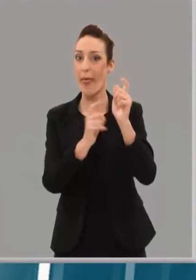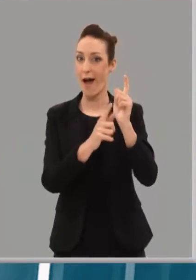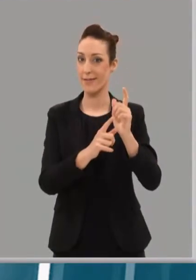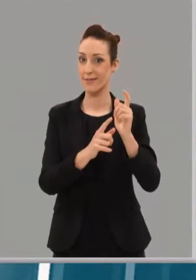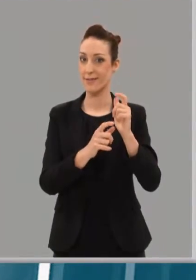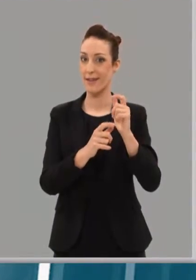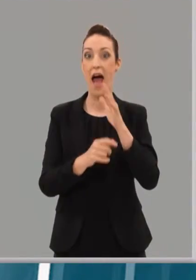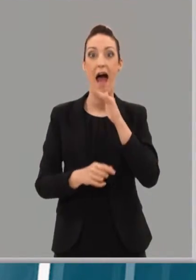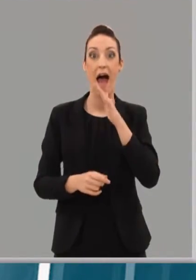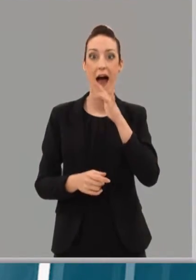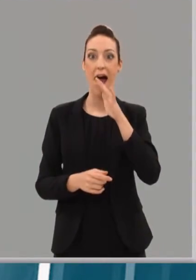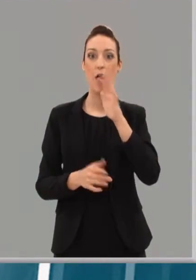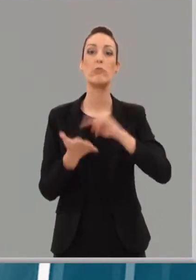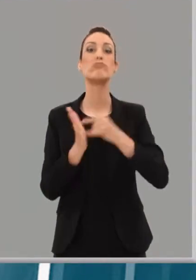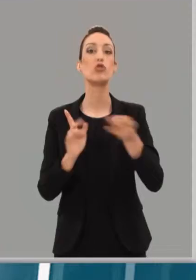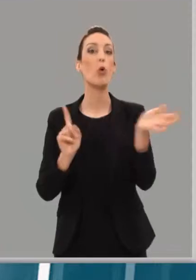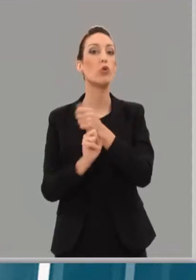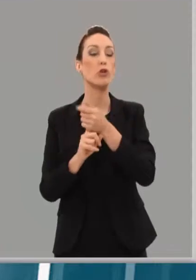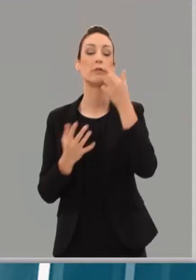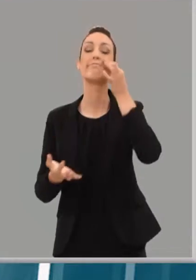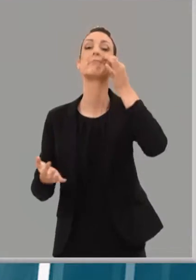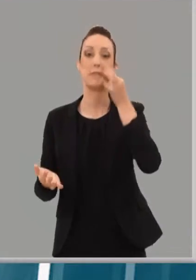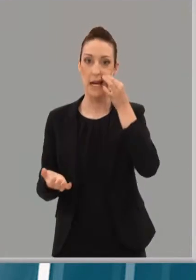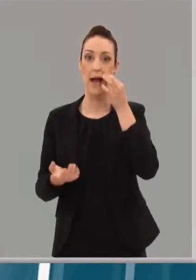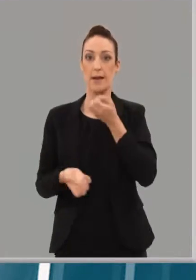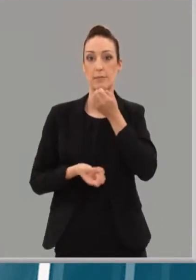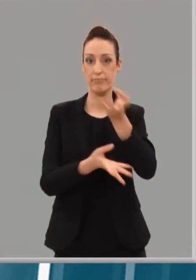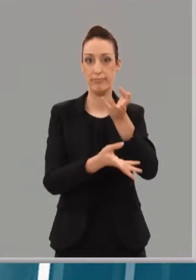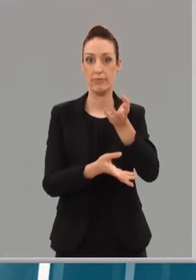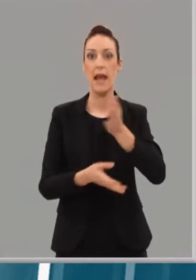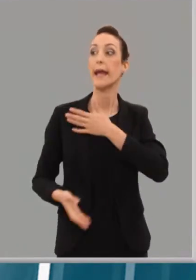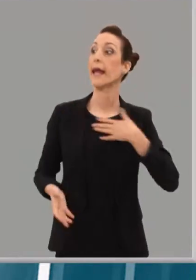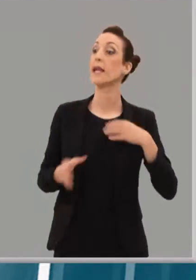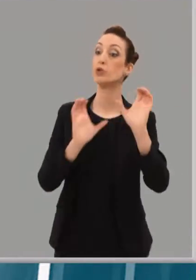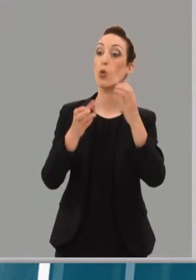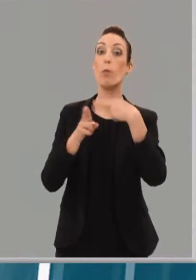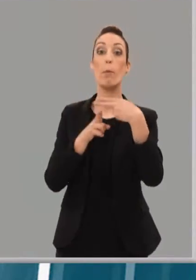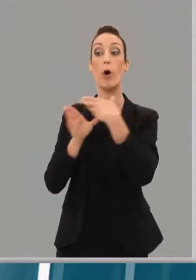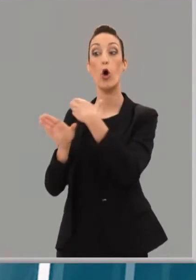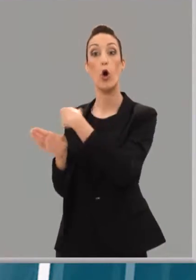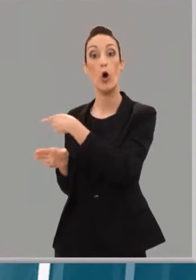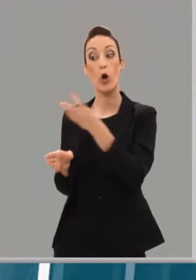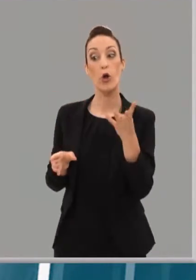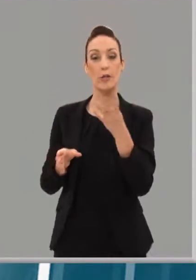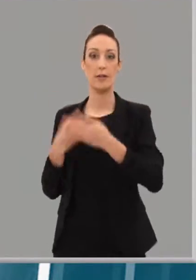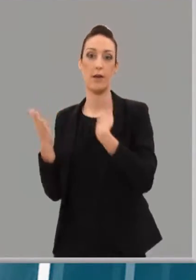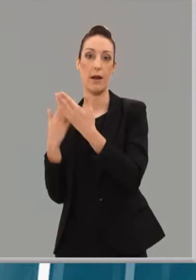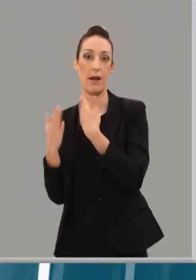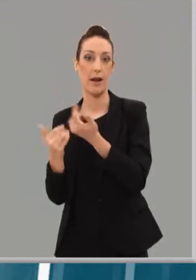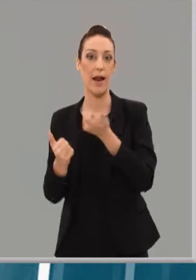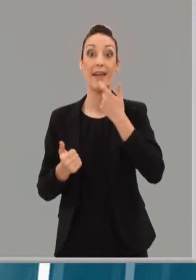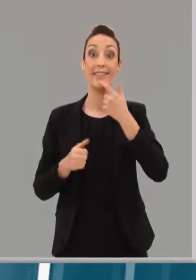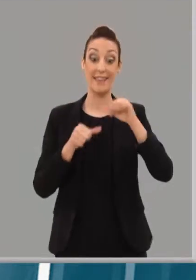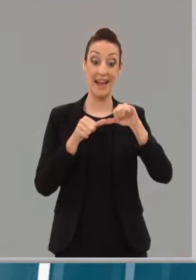Ahora toca dar soluciones reales. Con esa voluntad de dialogar con todos. Decía Platón que el comienzo es la parte más importante del